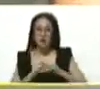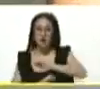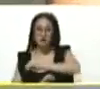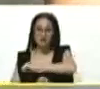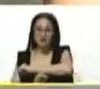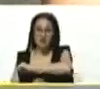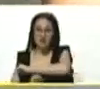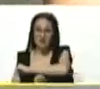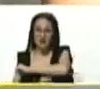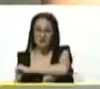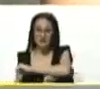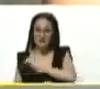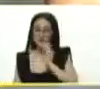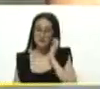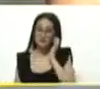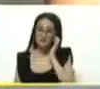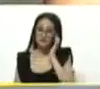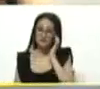De verdad,